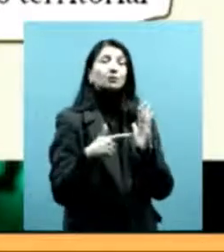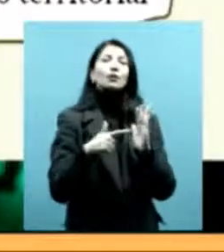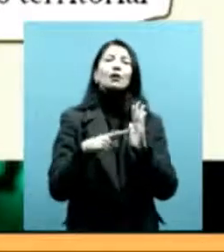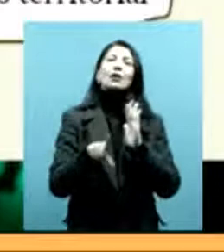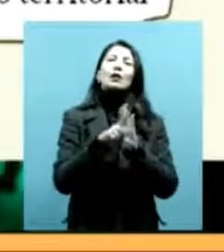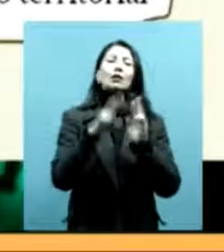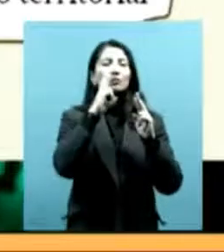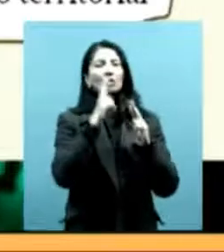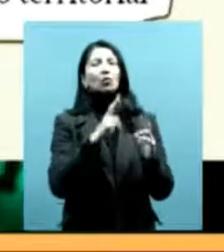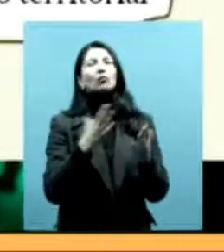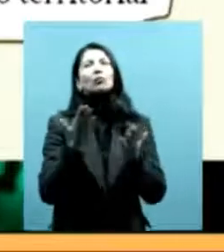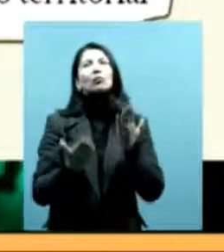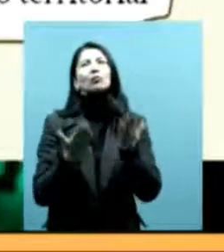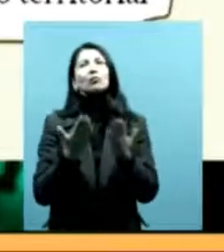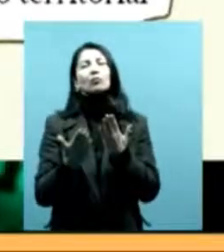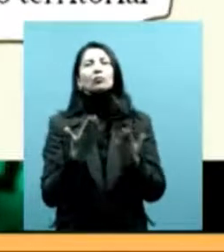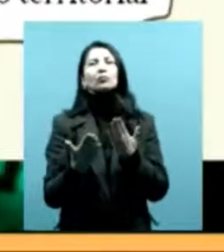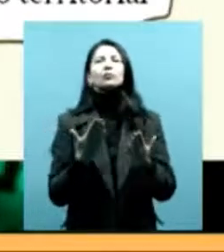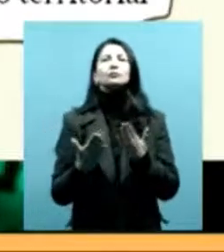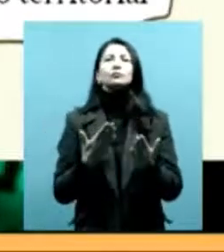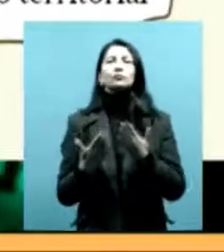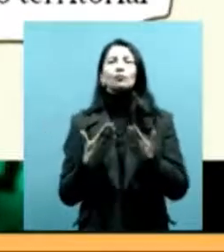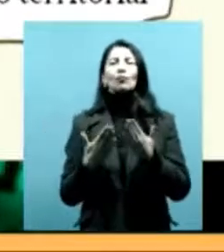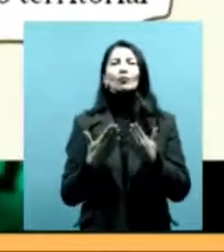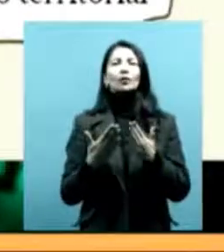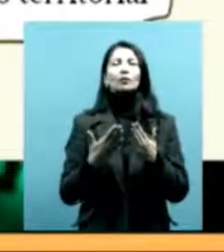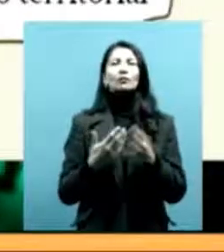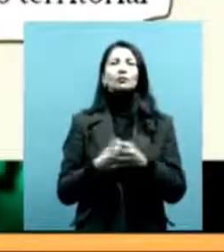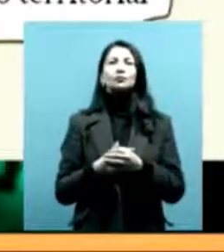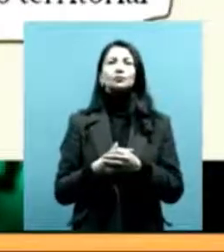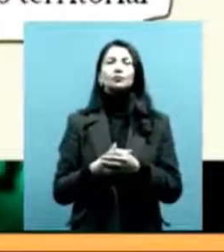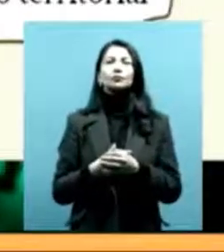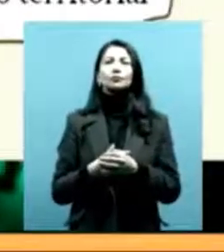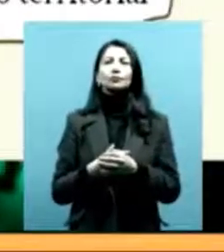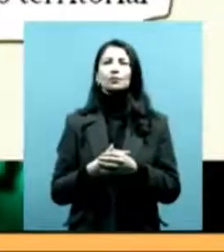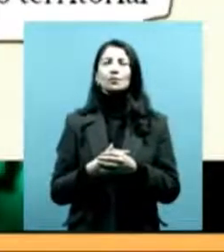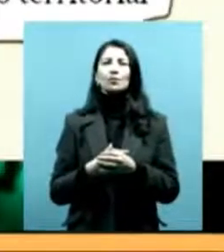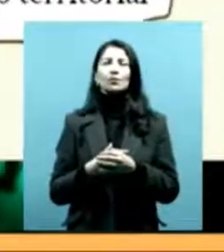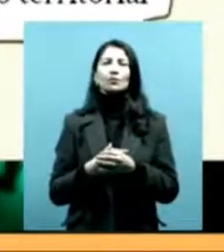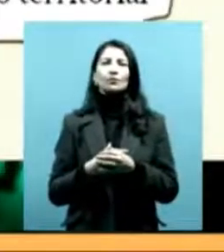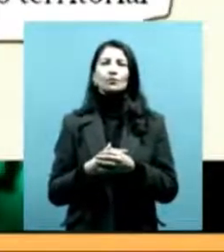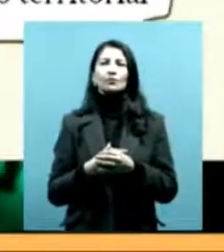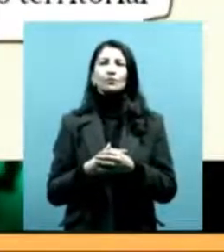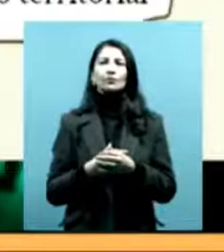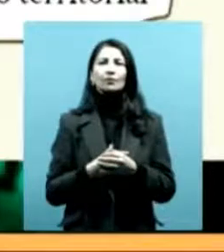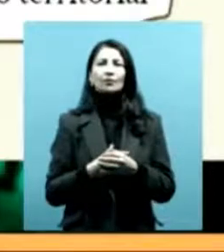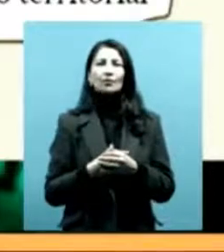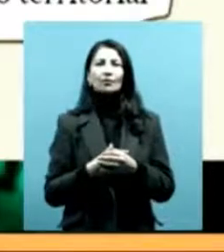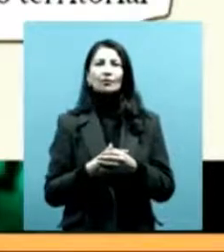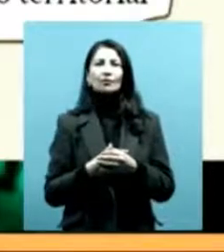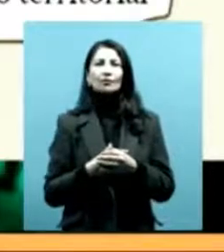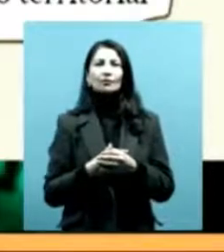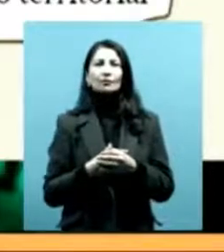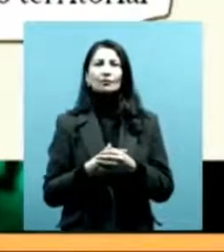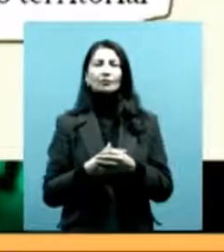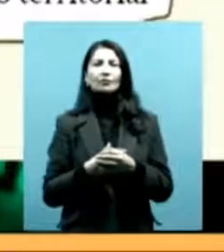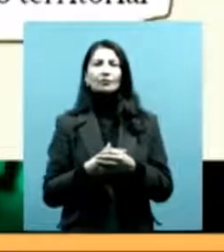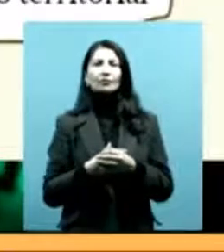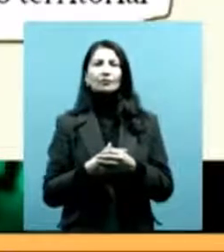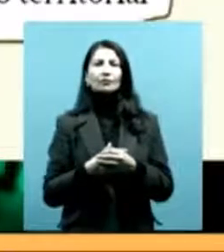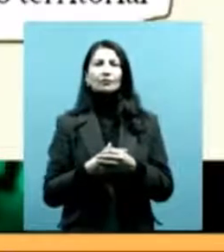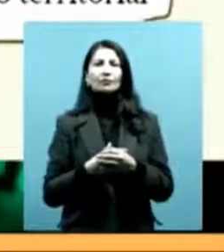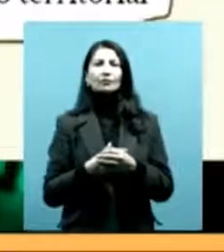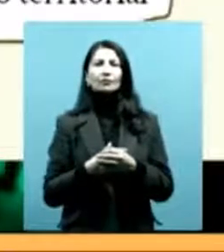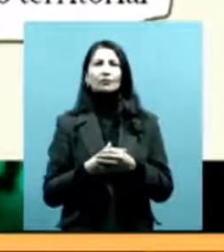se fueron como realizando cuatro caminos o cuatro formas de proceder. Encontrar